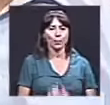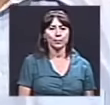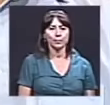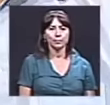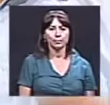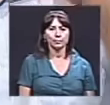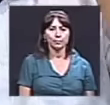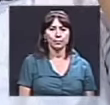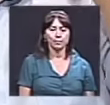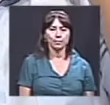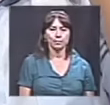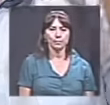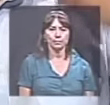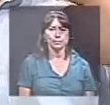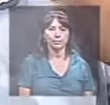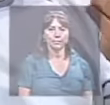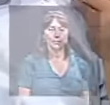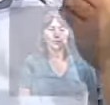ahora?